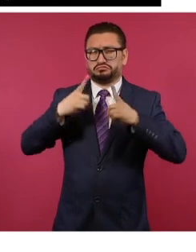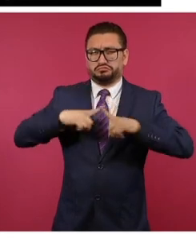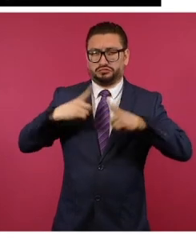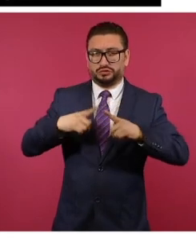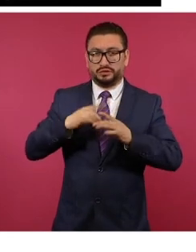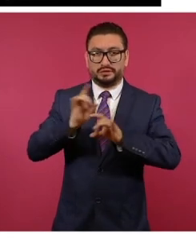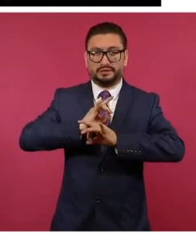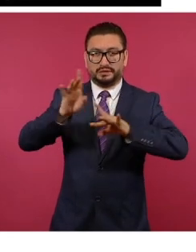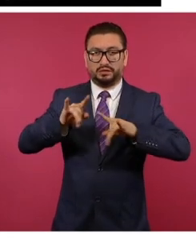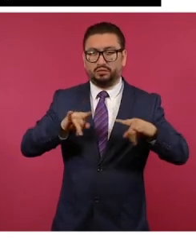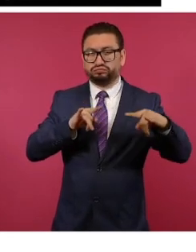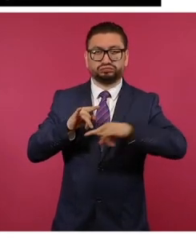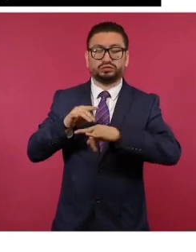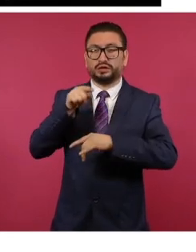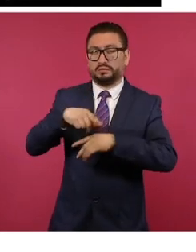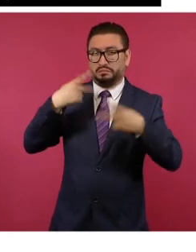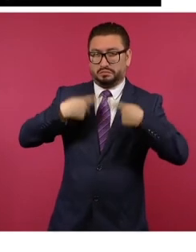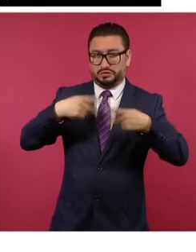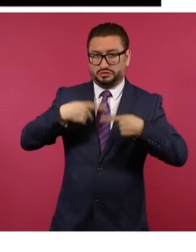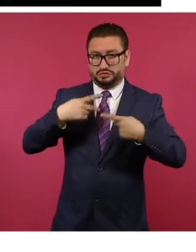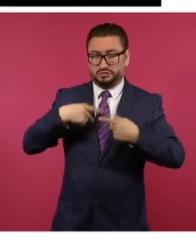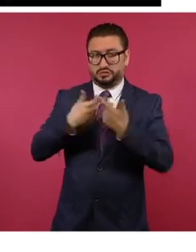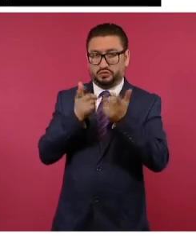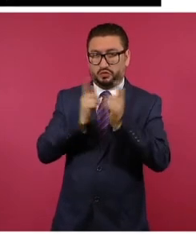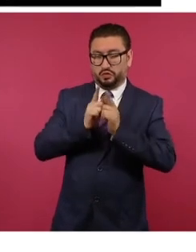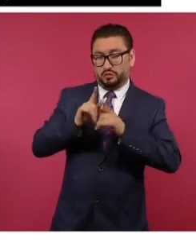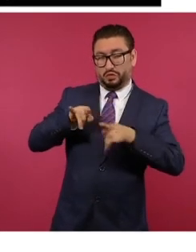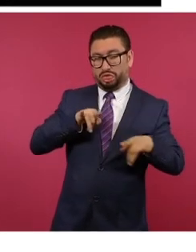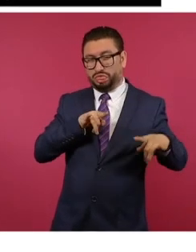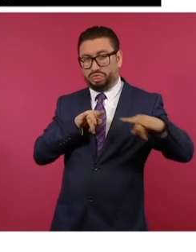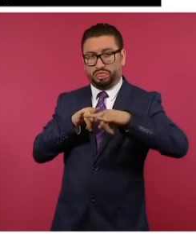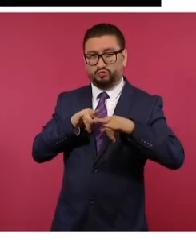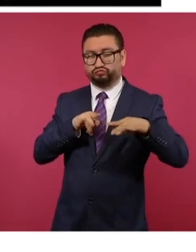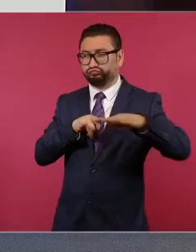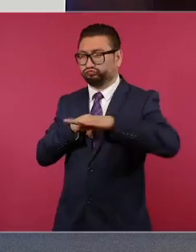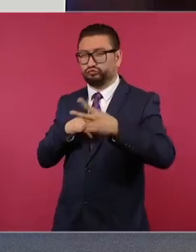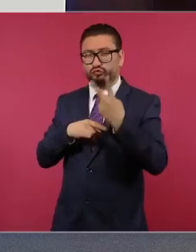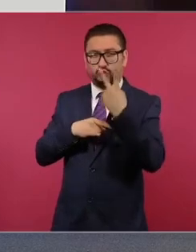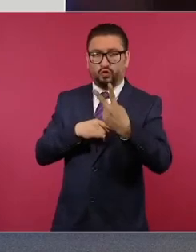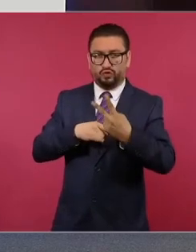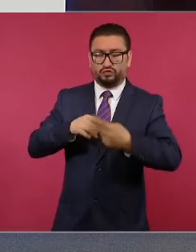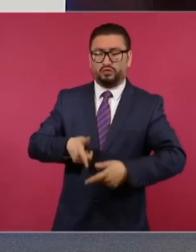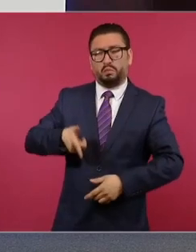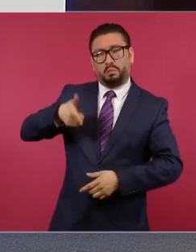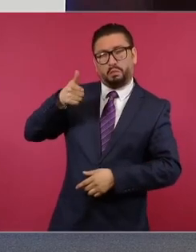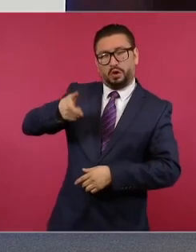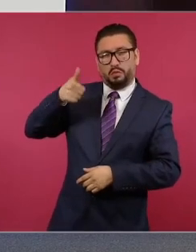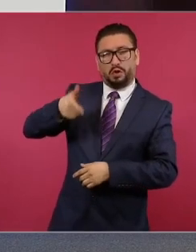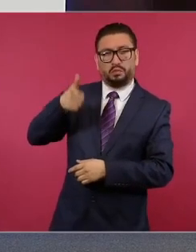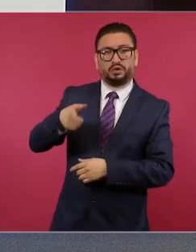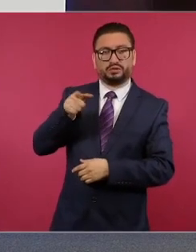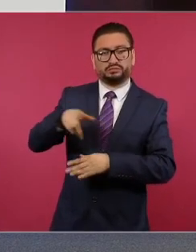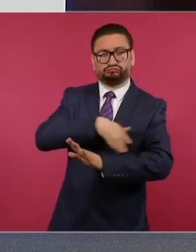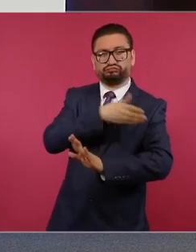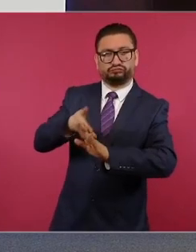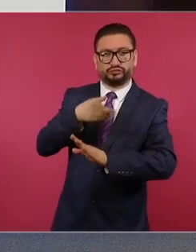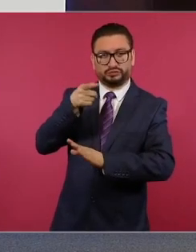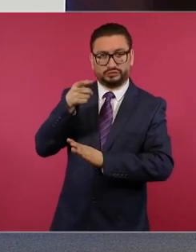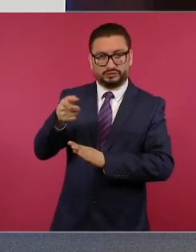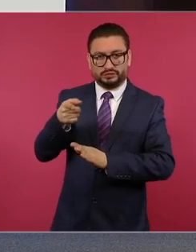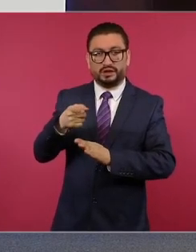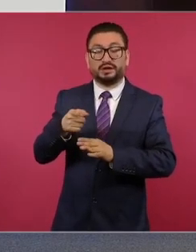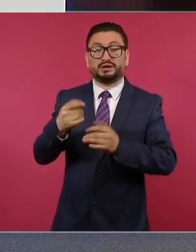agredido por un grupo de personas armadas quienes tras cerrar el paso con dos vehículos accionaron sus armas en su contra e